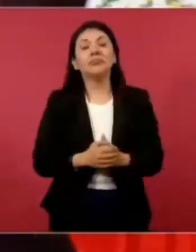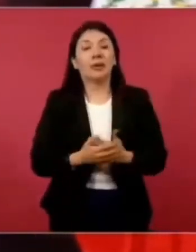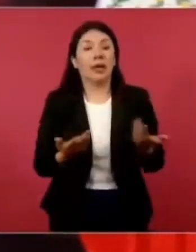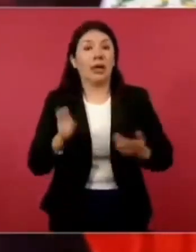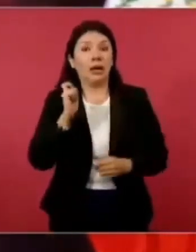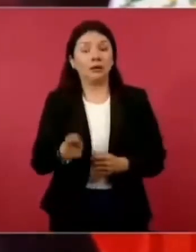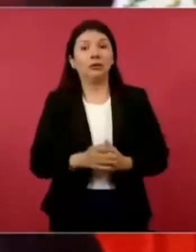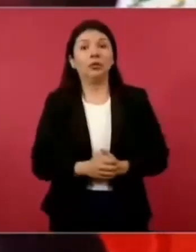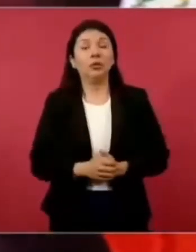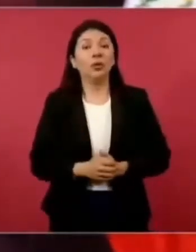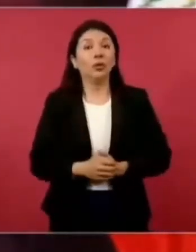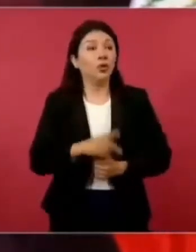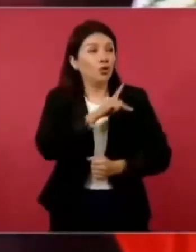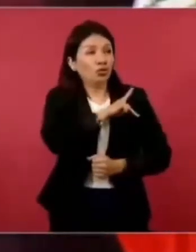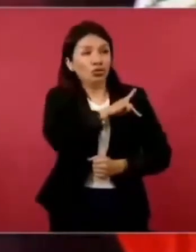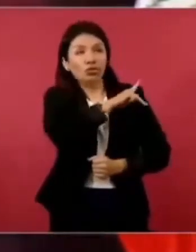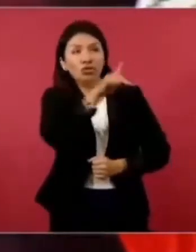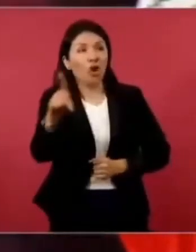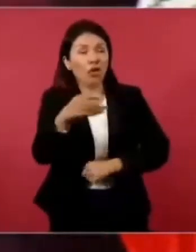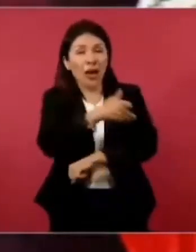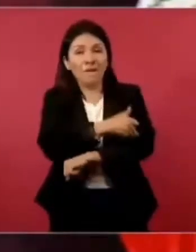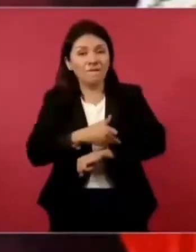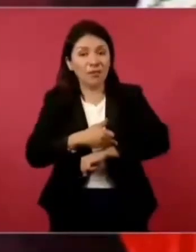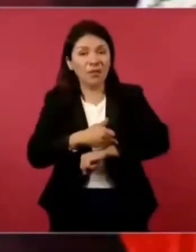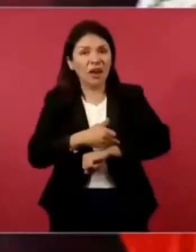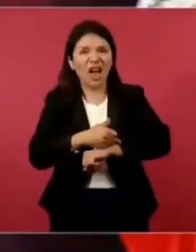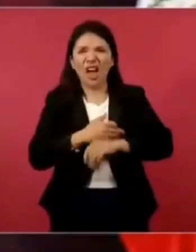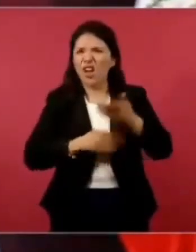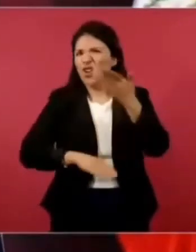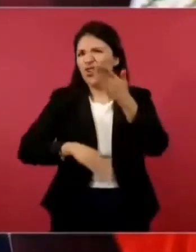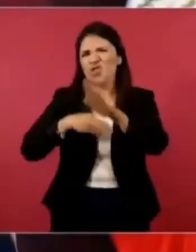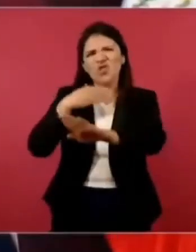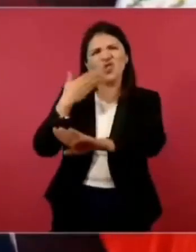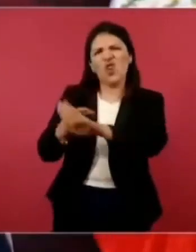¿no?, supuestamente en contra de nosotros,